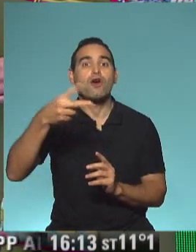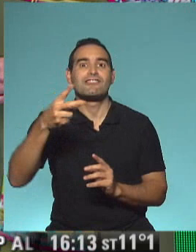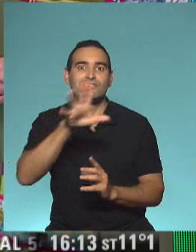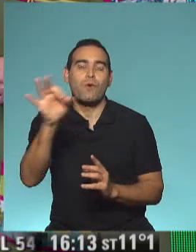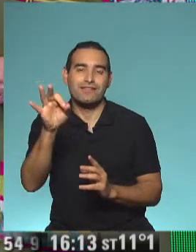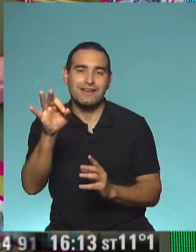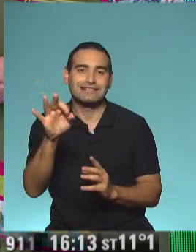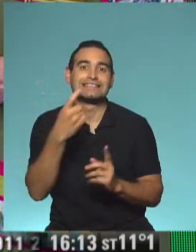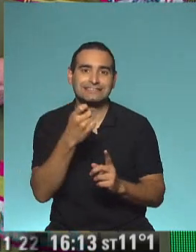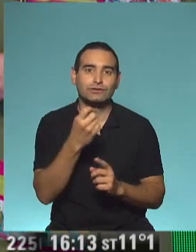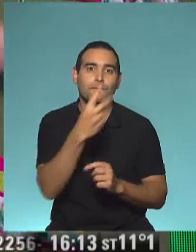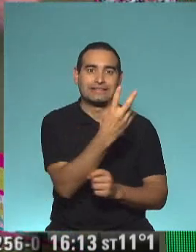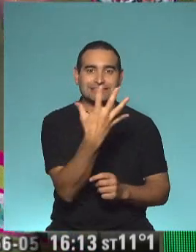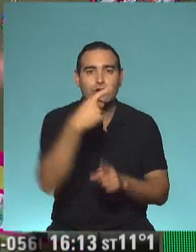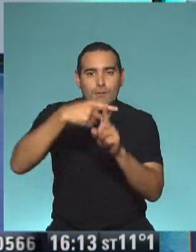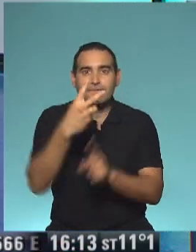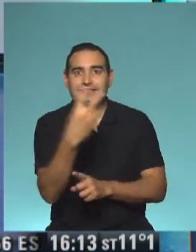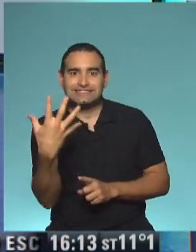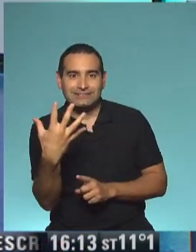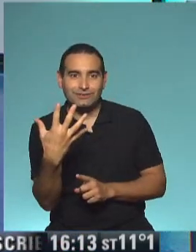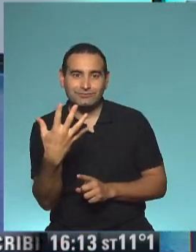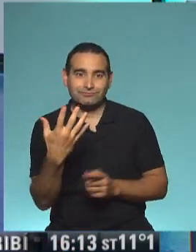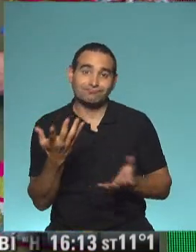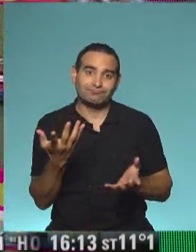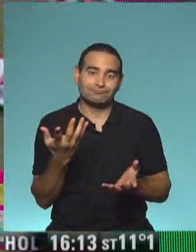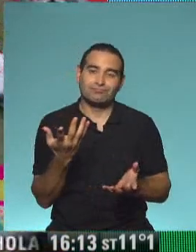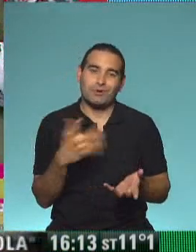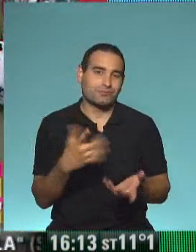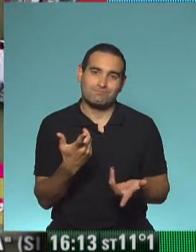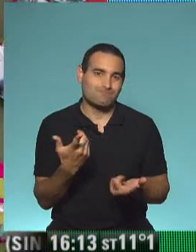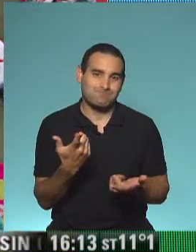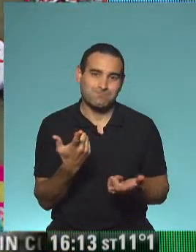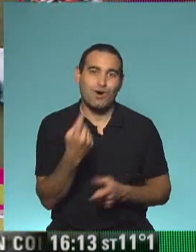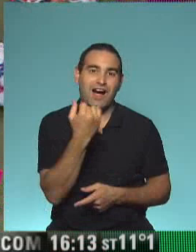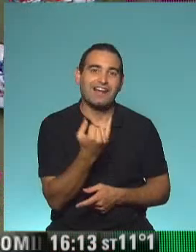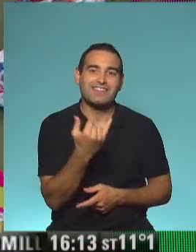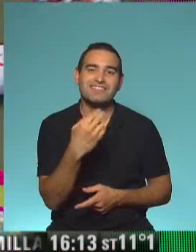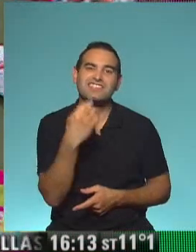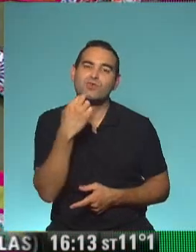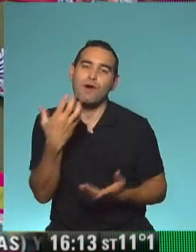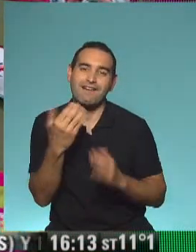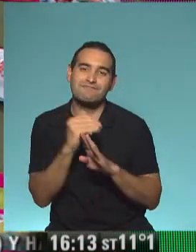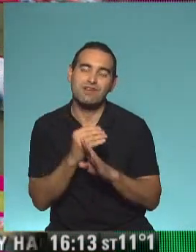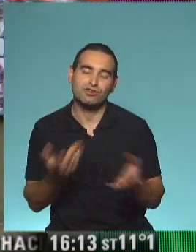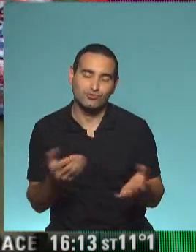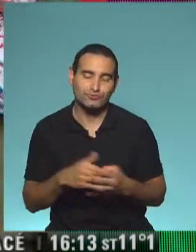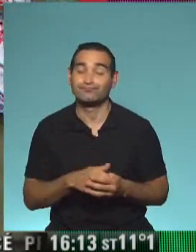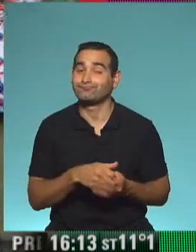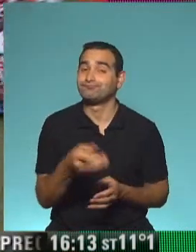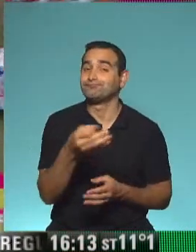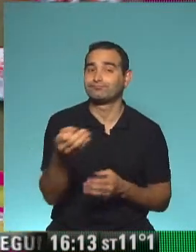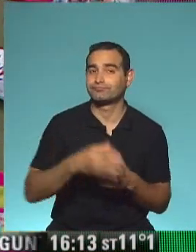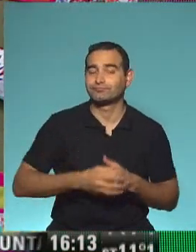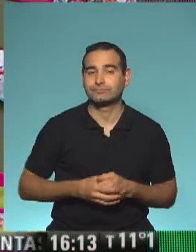necesitaría otro 25. sin embargo... O más. Claro, más. Y sin embargo tengo un 19. Tengo un 19. Muy